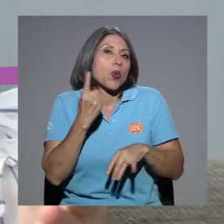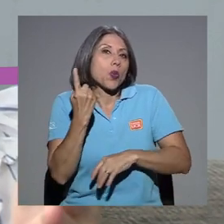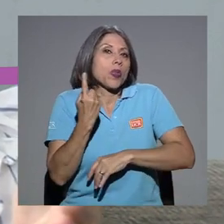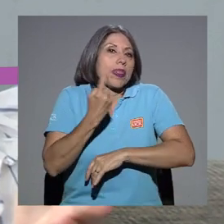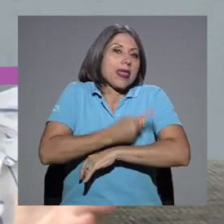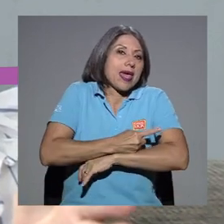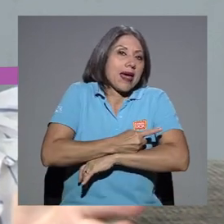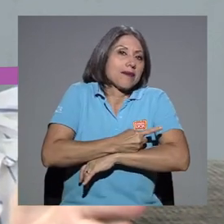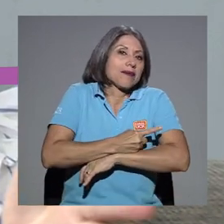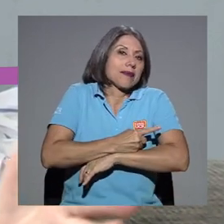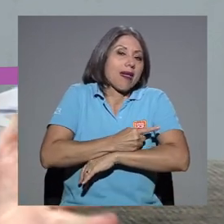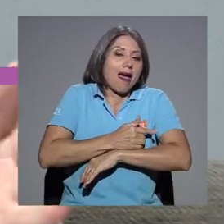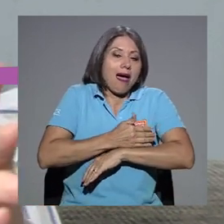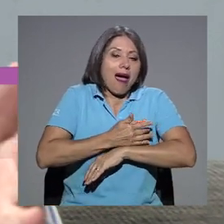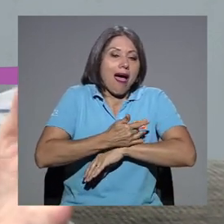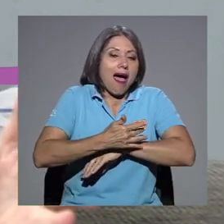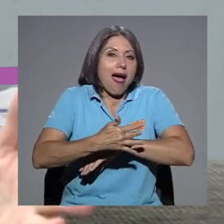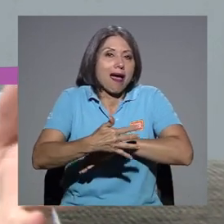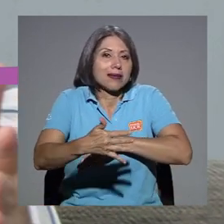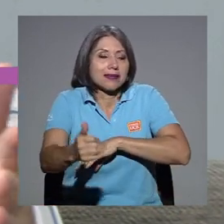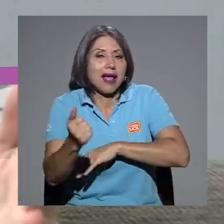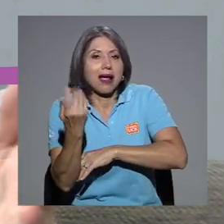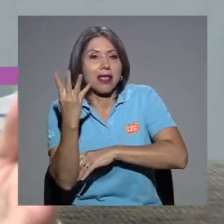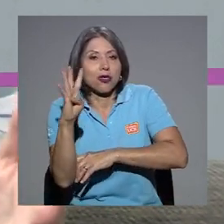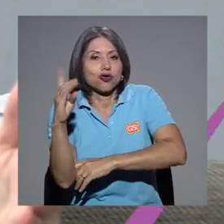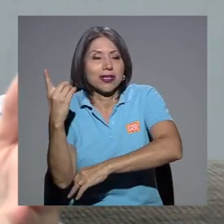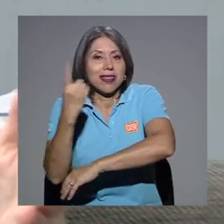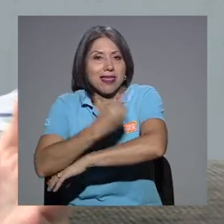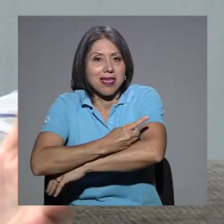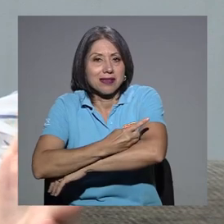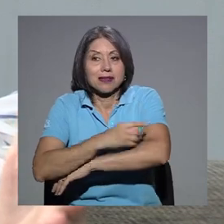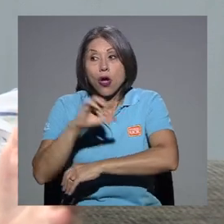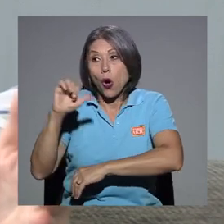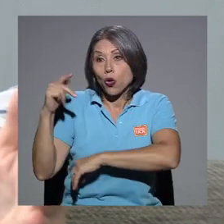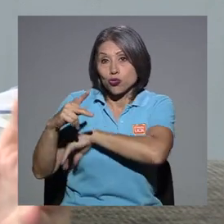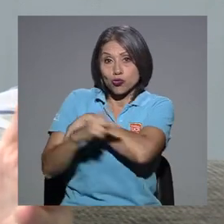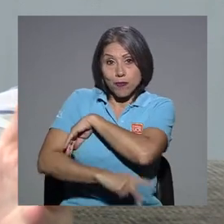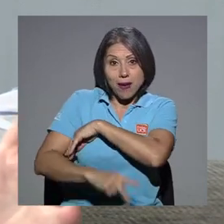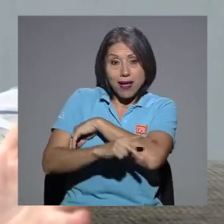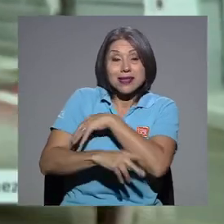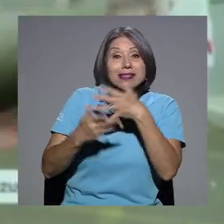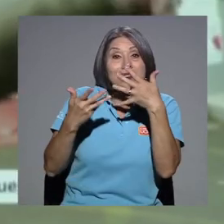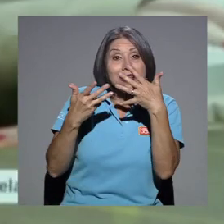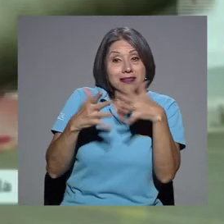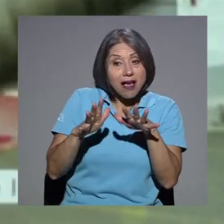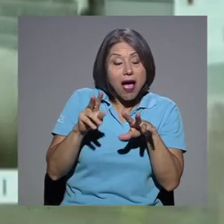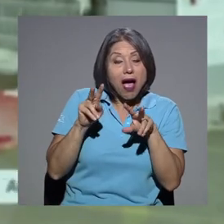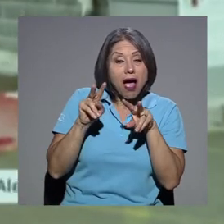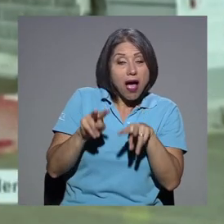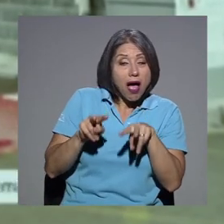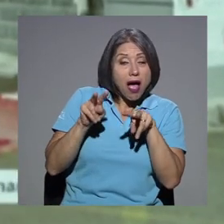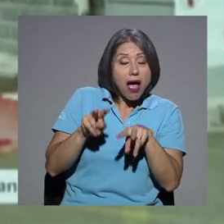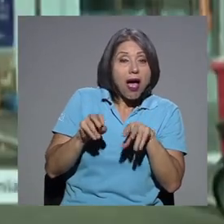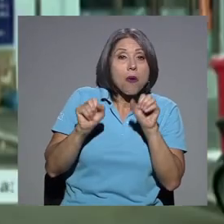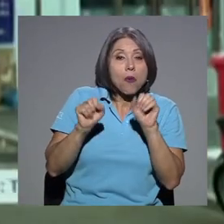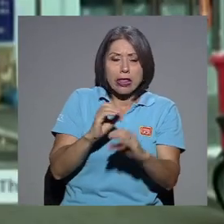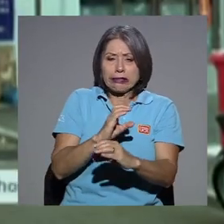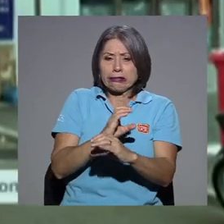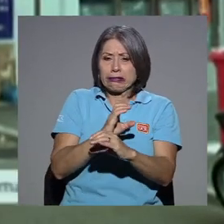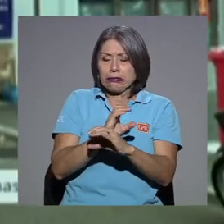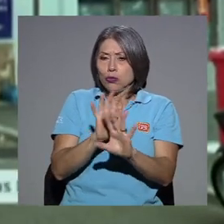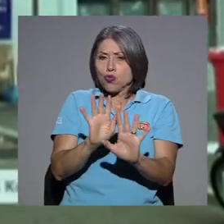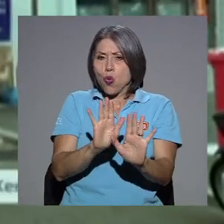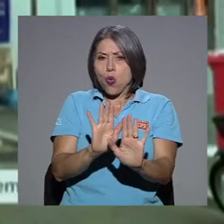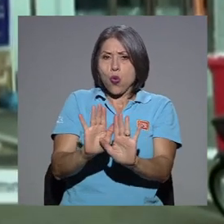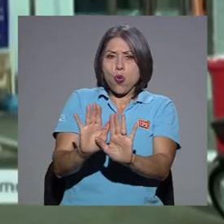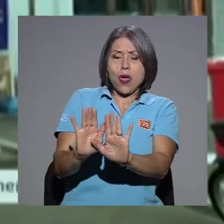14 días. Por eso las cuarentenas en otros países que han implementado estas medidas van hasta los 14 días.